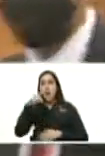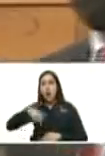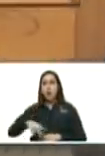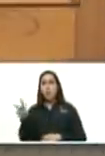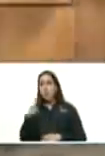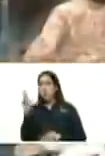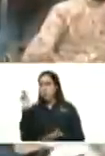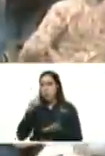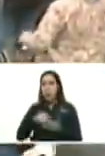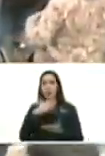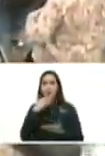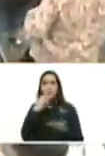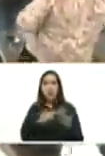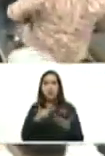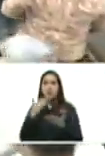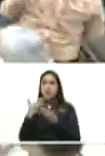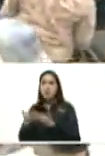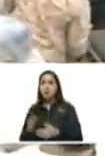gracias